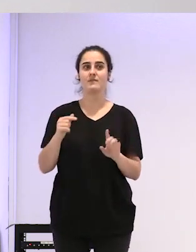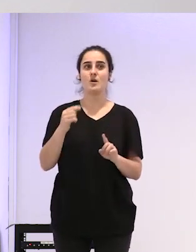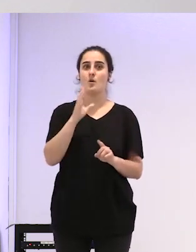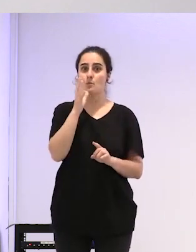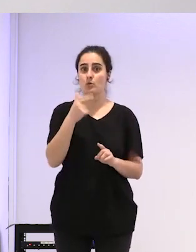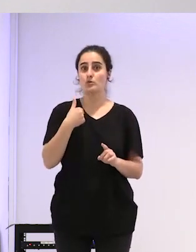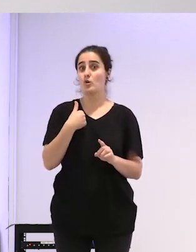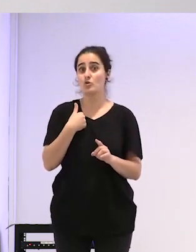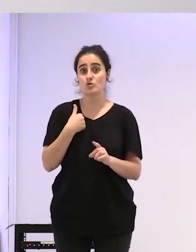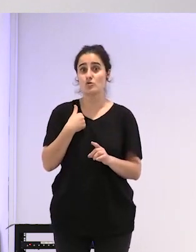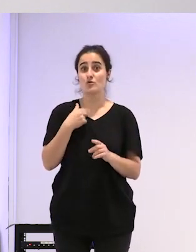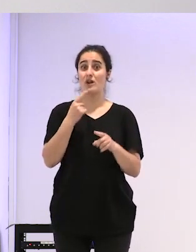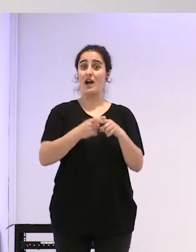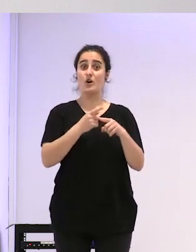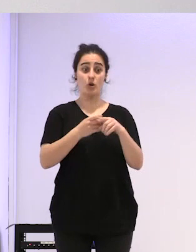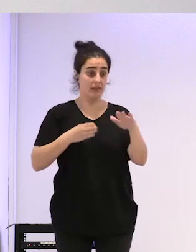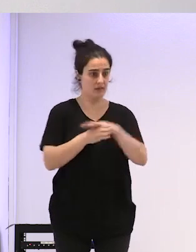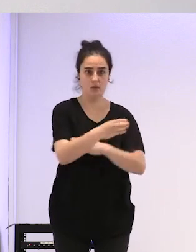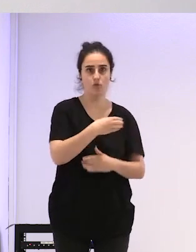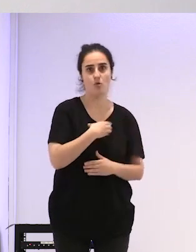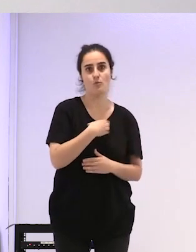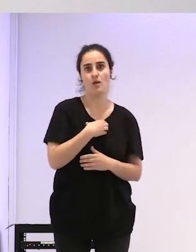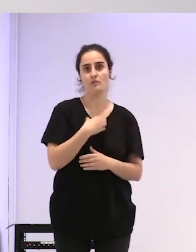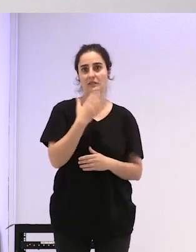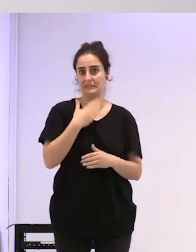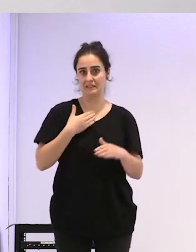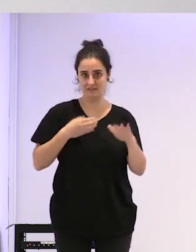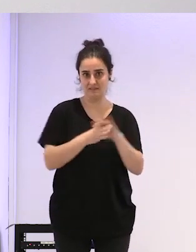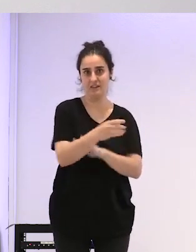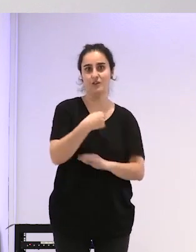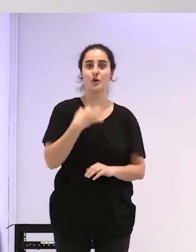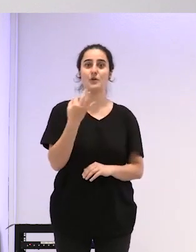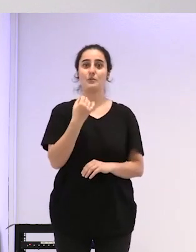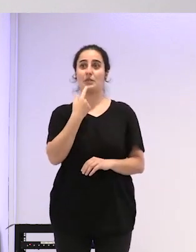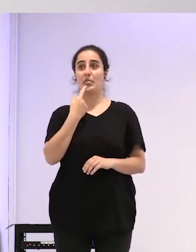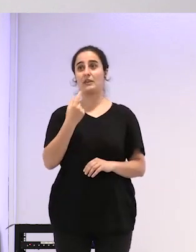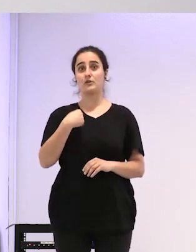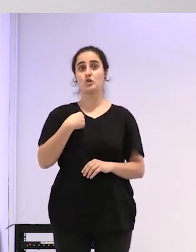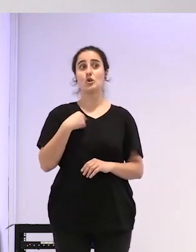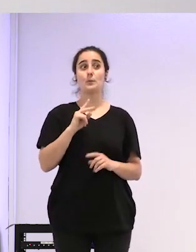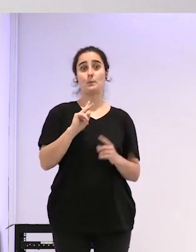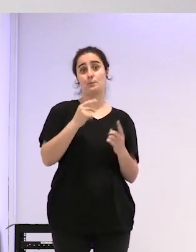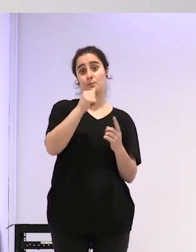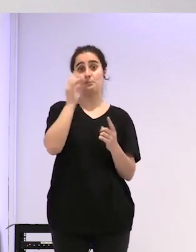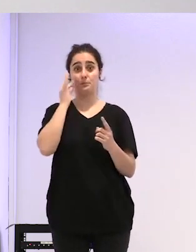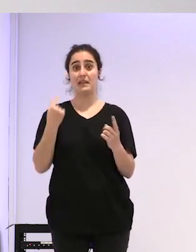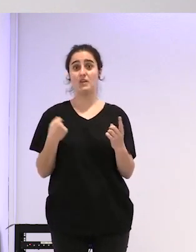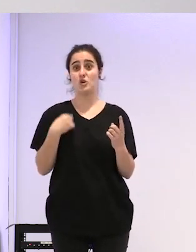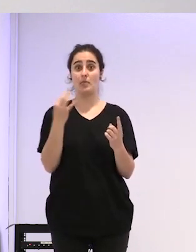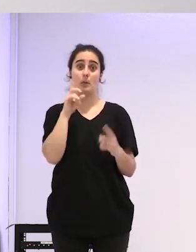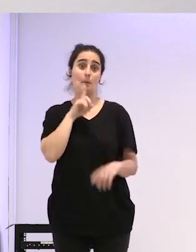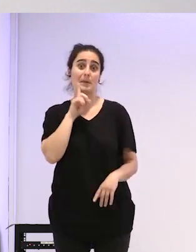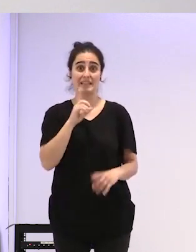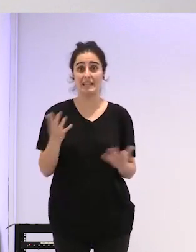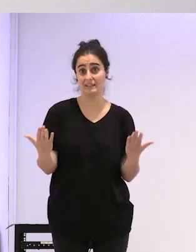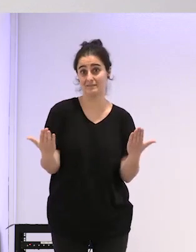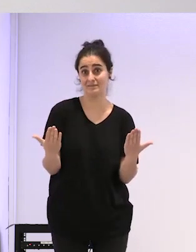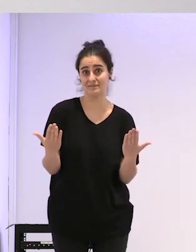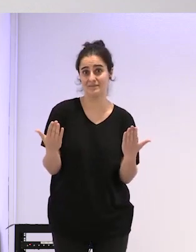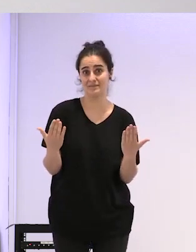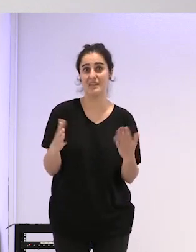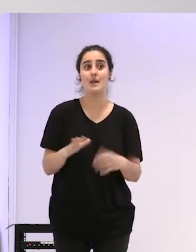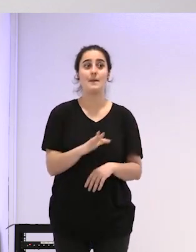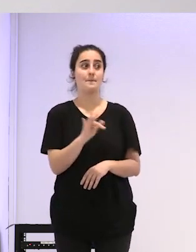acceder a cruces entonces que dijese pues que soy una persona binaria y tendría que que mentir en ese sentido y además soy una persona